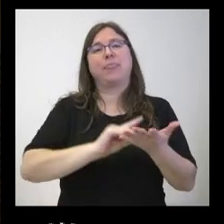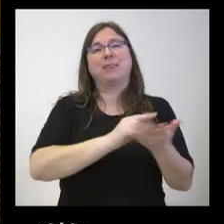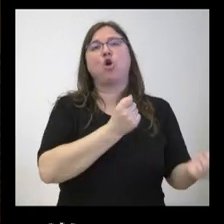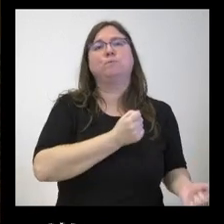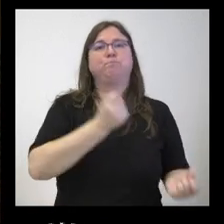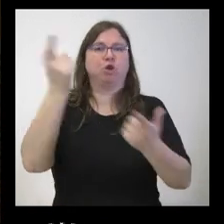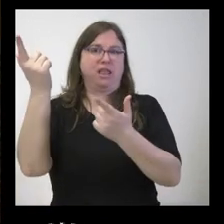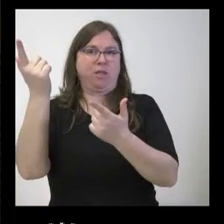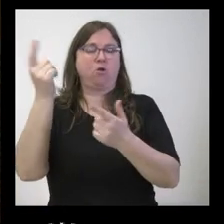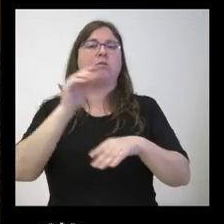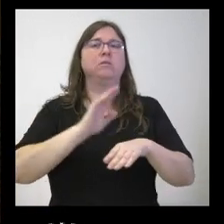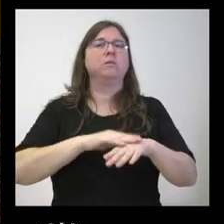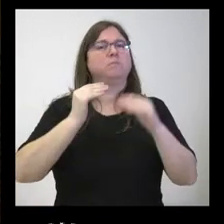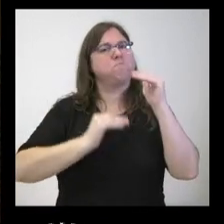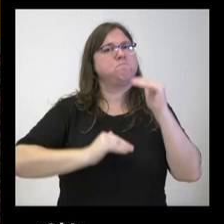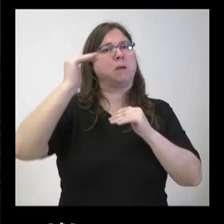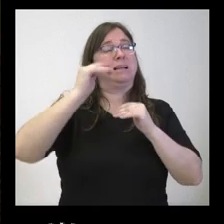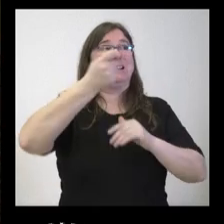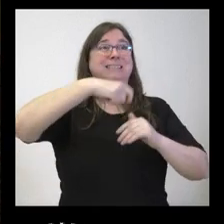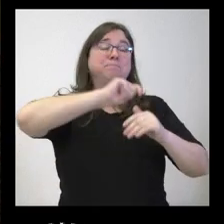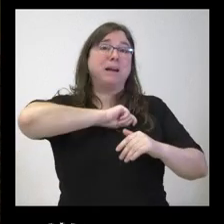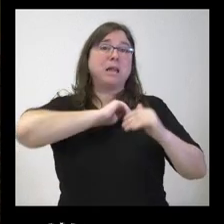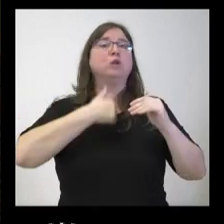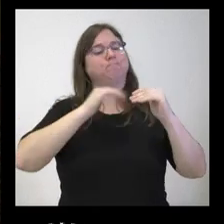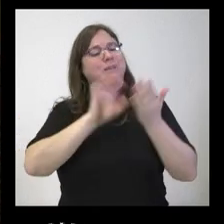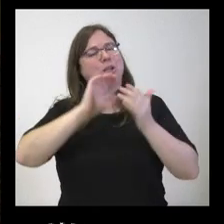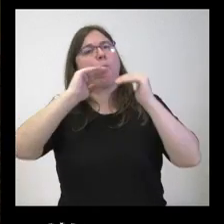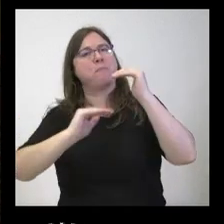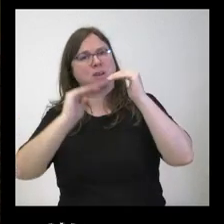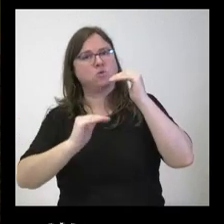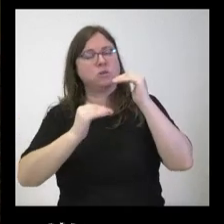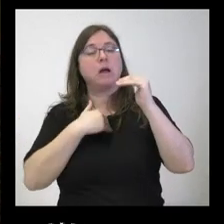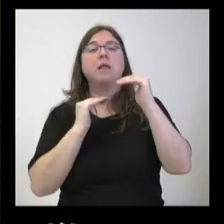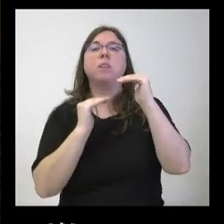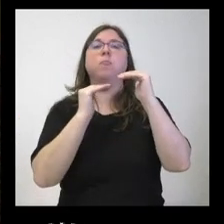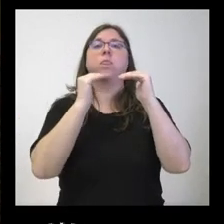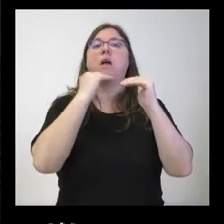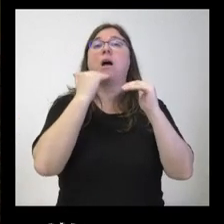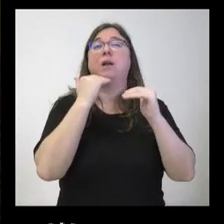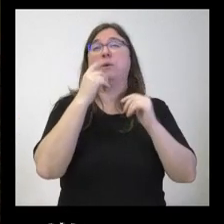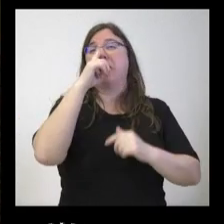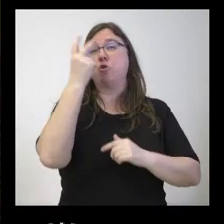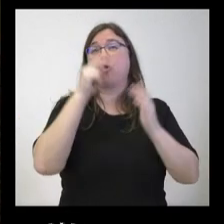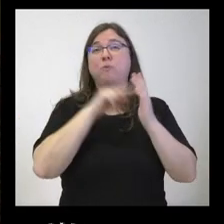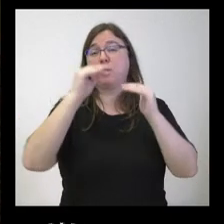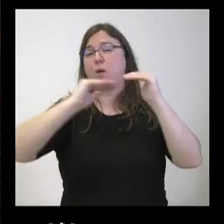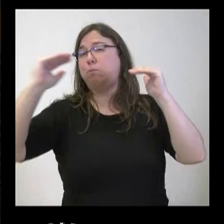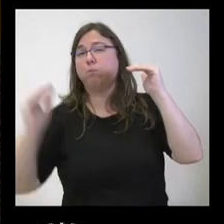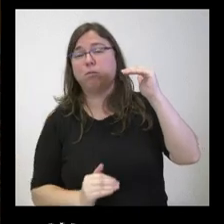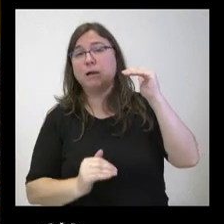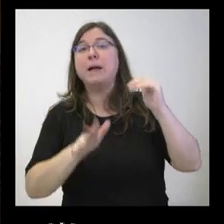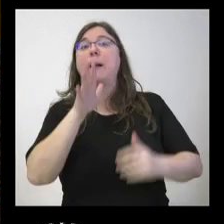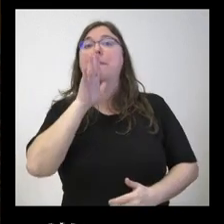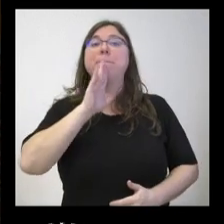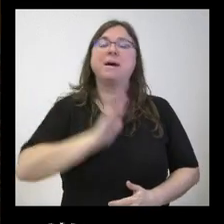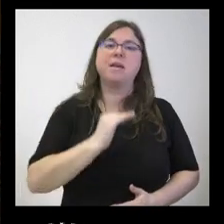crecido un 11% siguen por debajo de la media nacional pero parece que ha repuntado un poco con respecto a la caída que hubo en 2022 no sé cómo nos valora estos datos